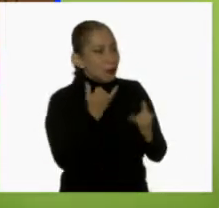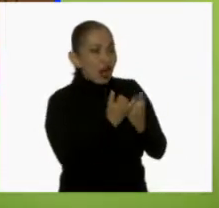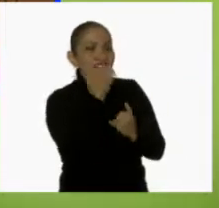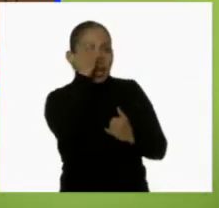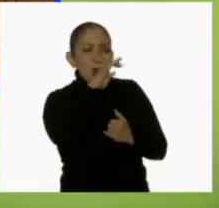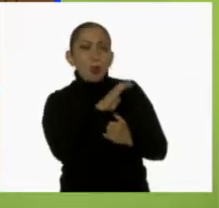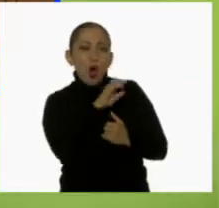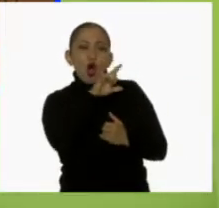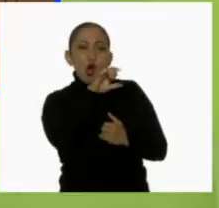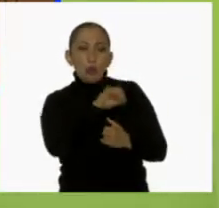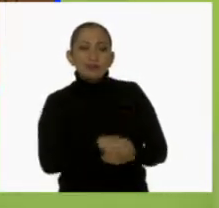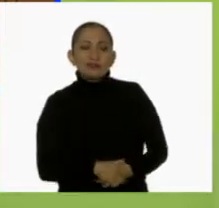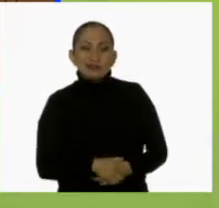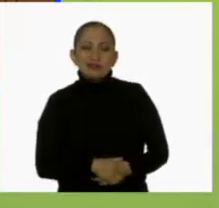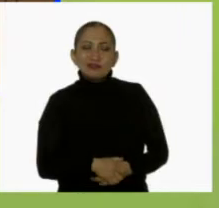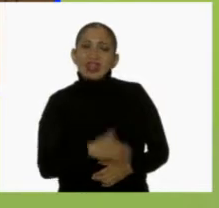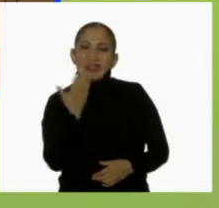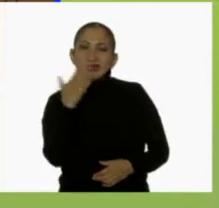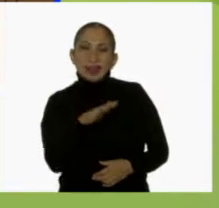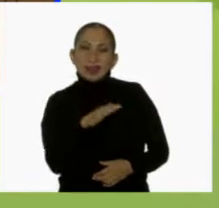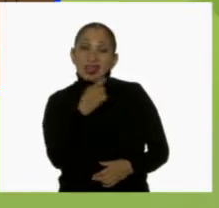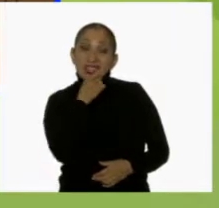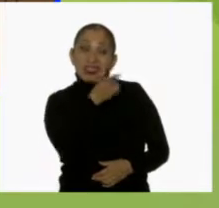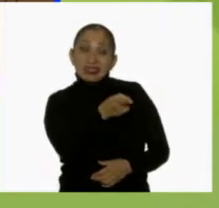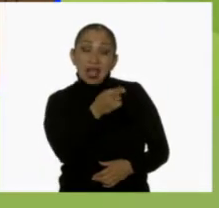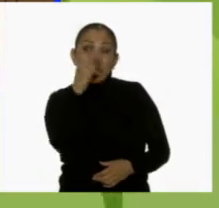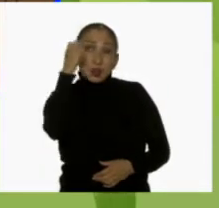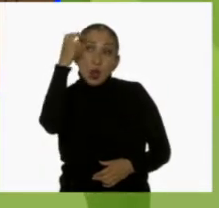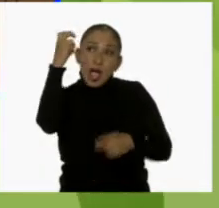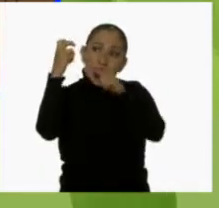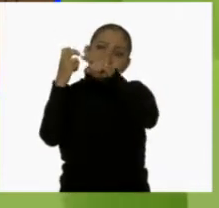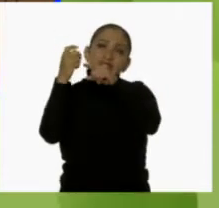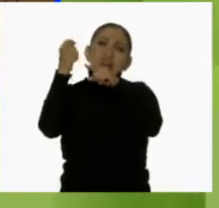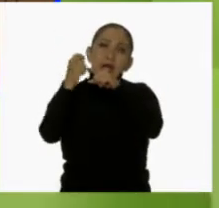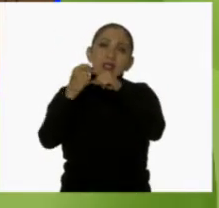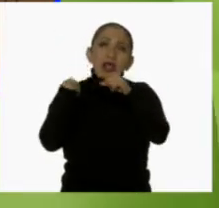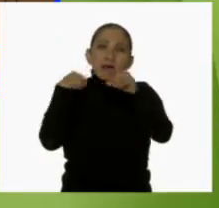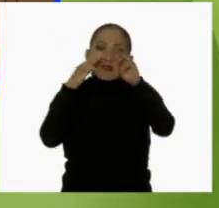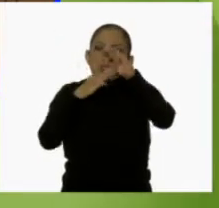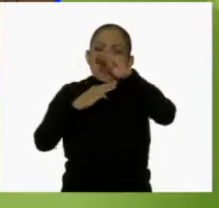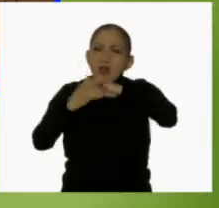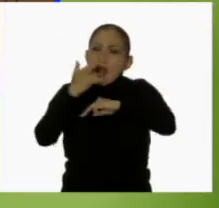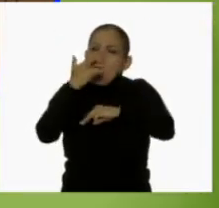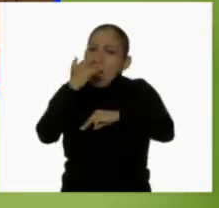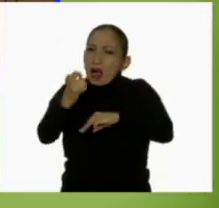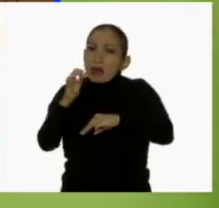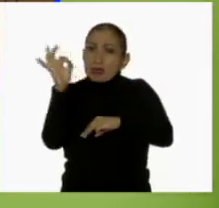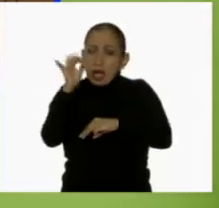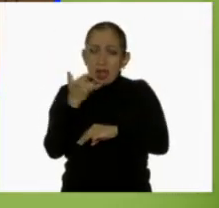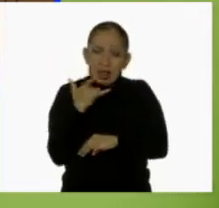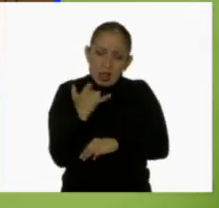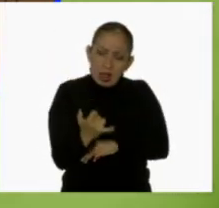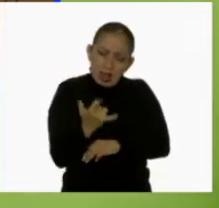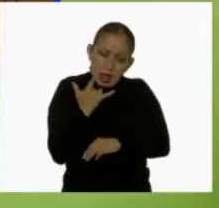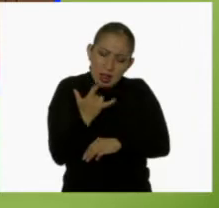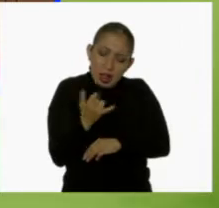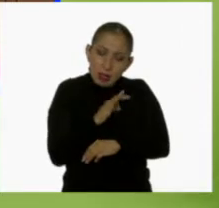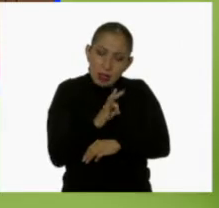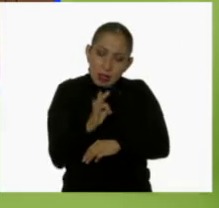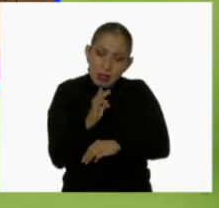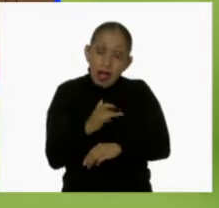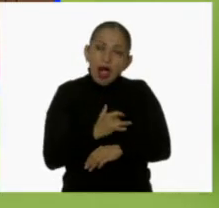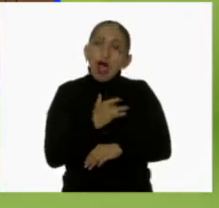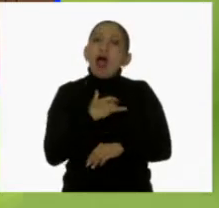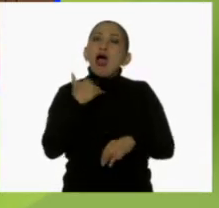extraño a Bolo. Sabes, dicen que los sueños son misterios que, si nos esforzamos mucho, podemos